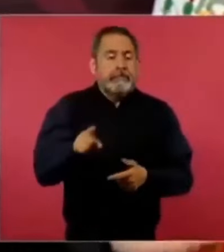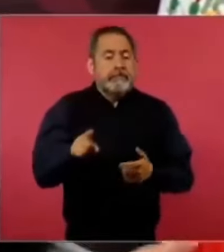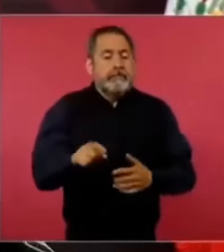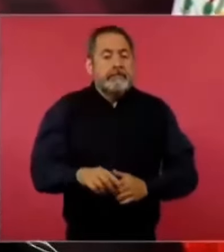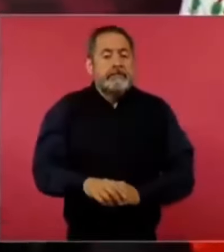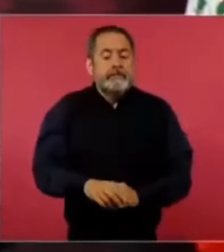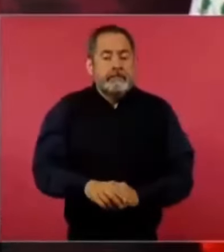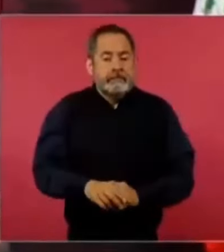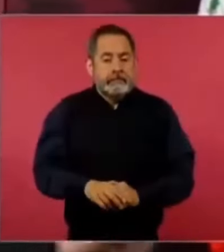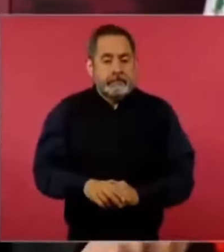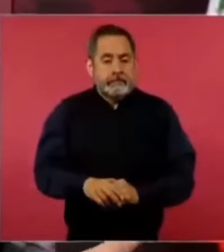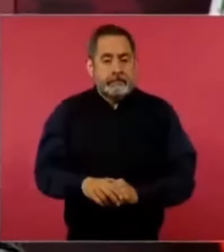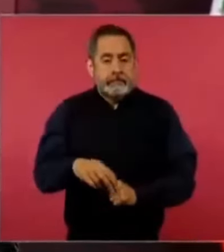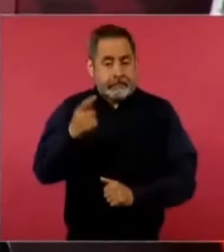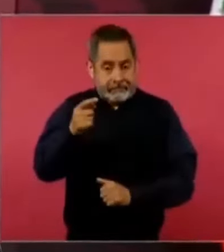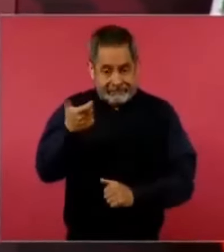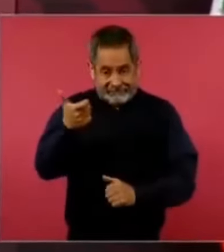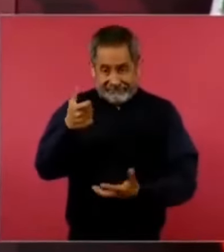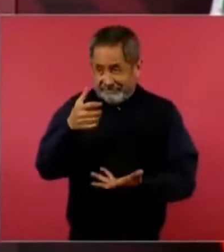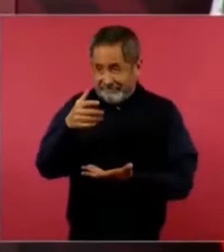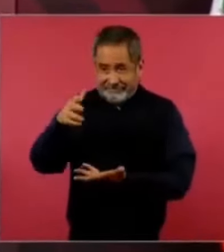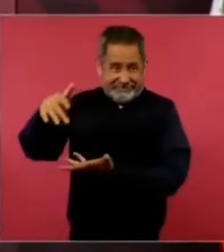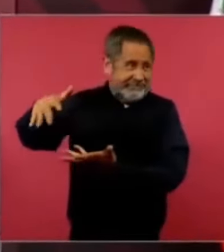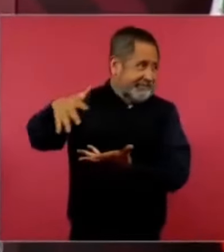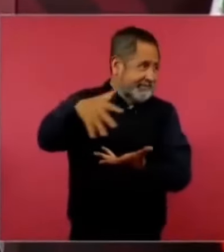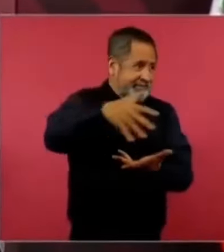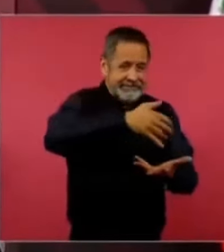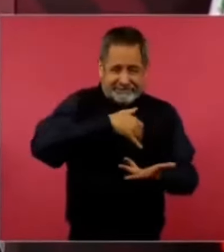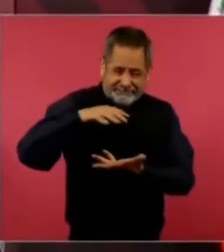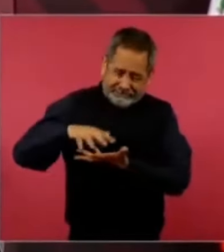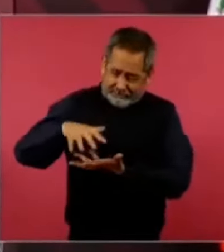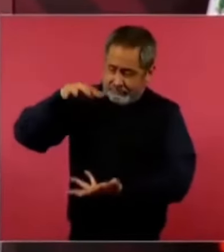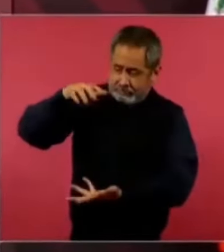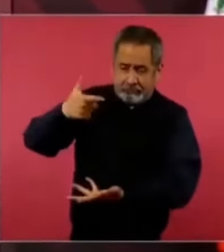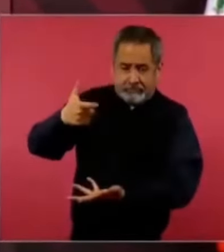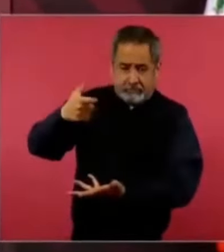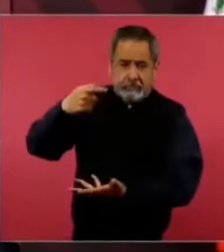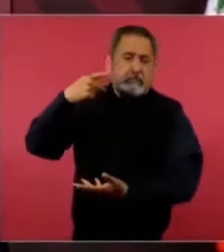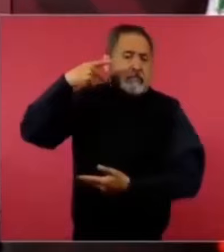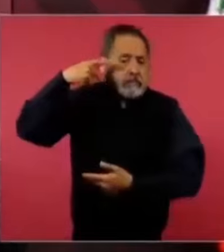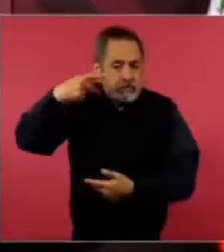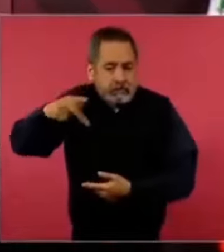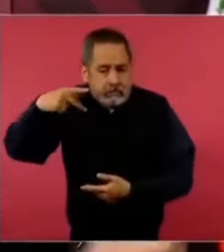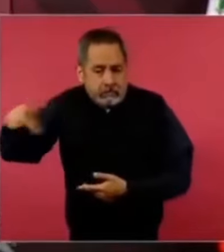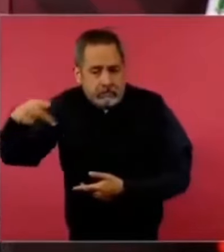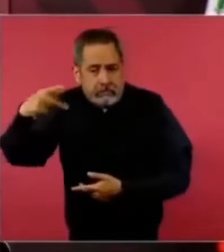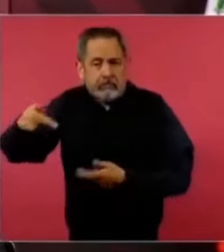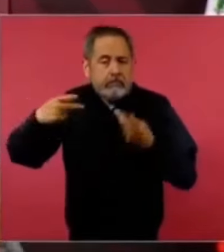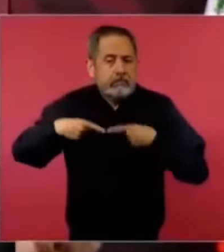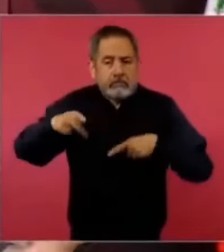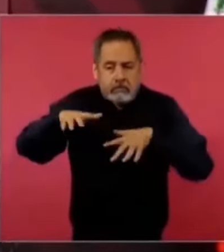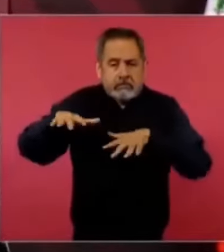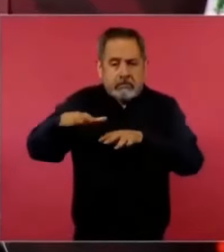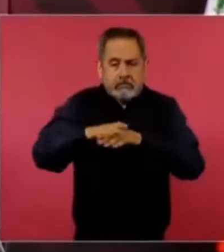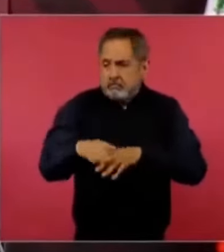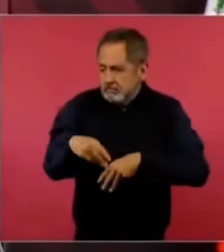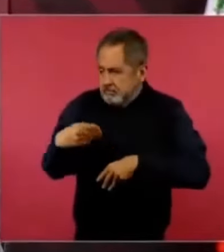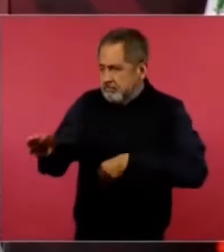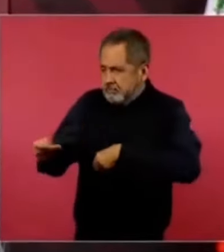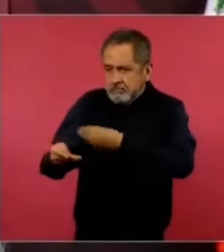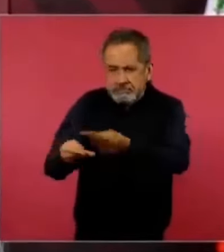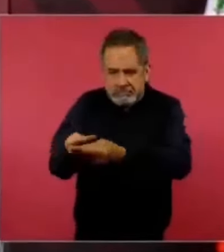su dinero se distribuya con justicia,